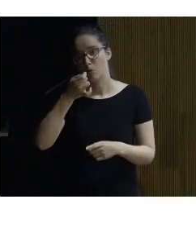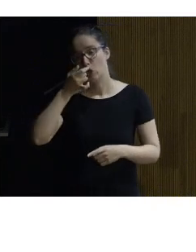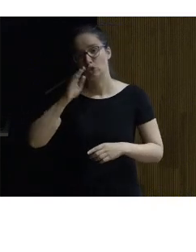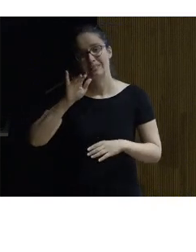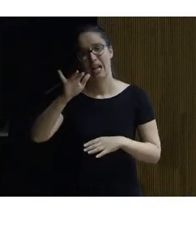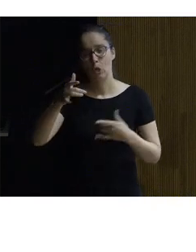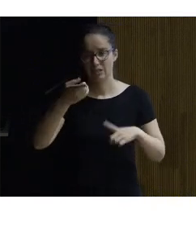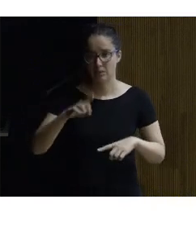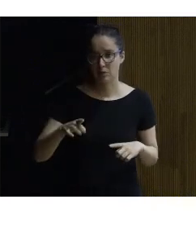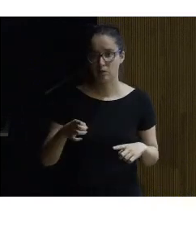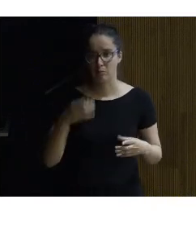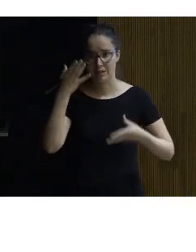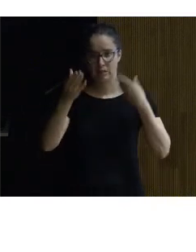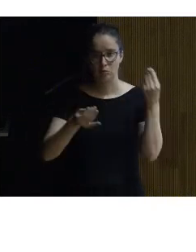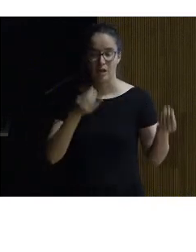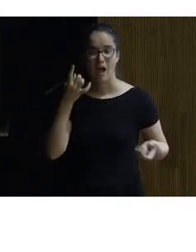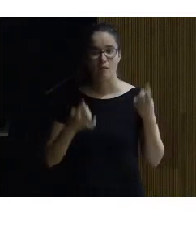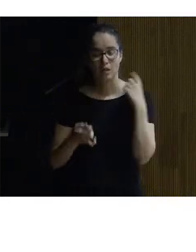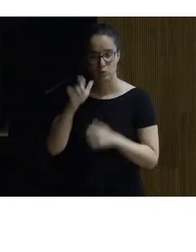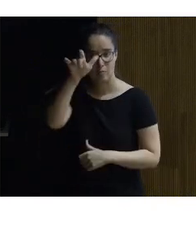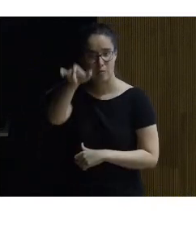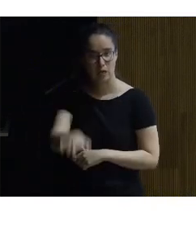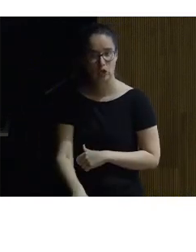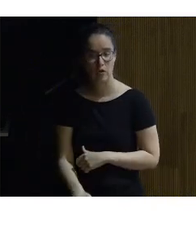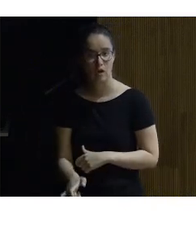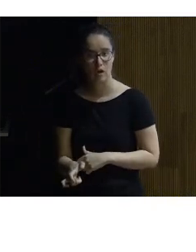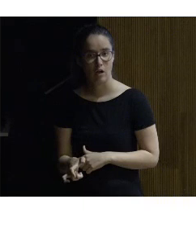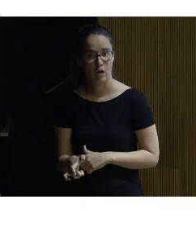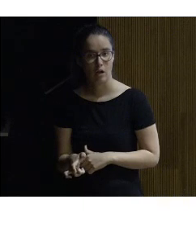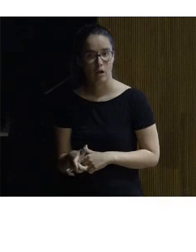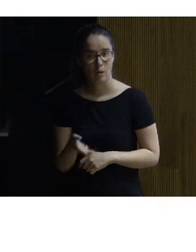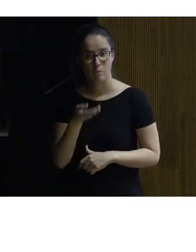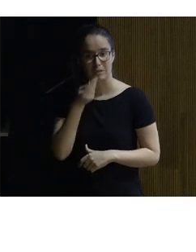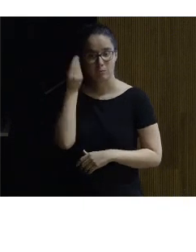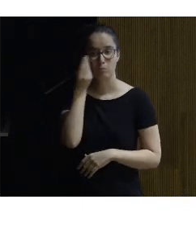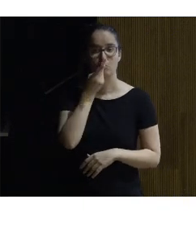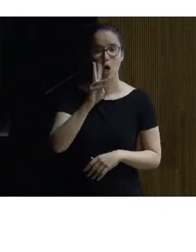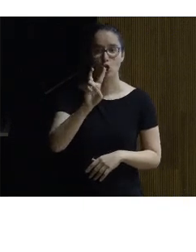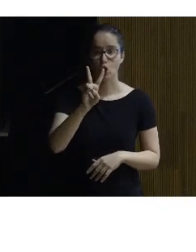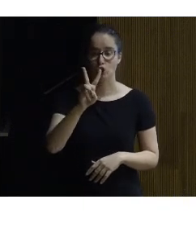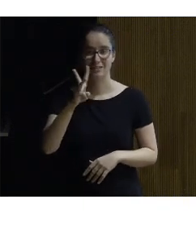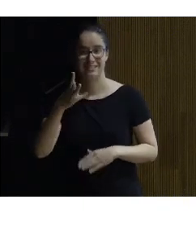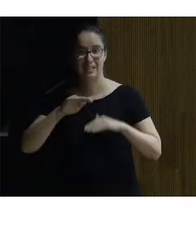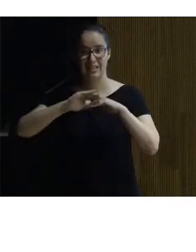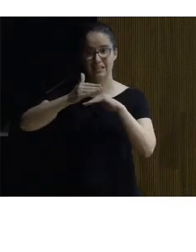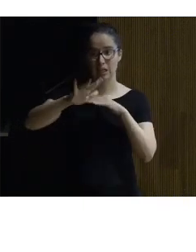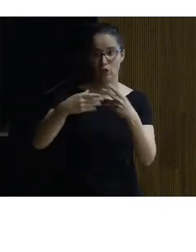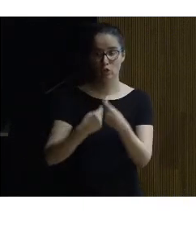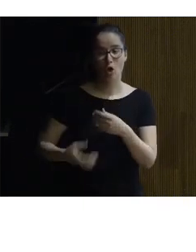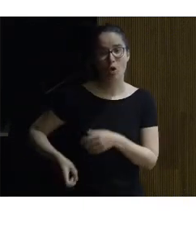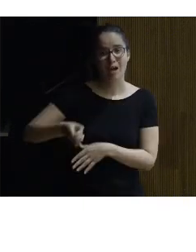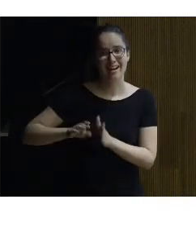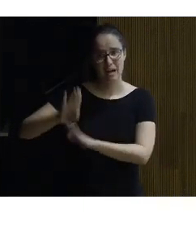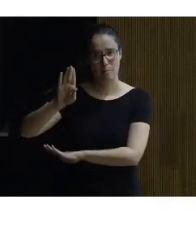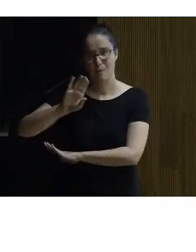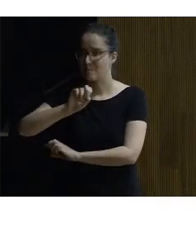peldaños no pensemos que a veces a una persona le va mejor dos o tres peldaños con un buen pasamanos que la rampa